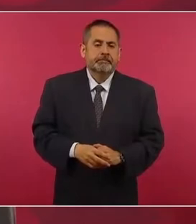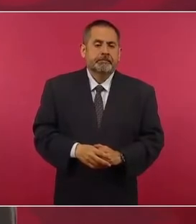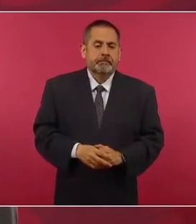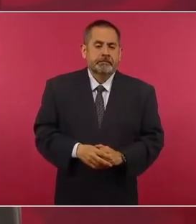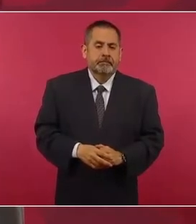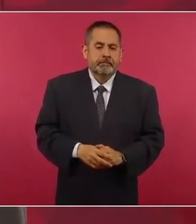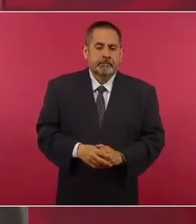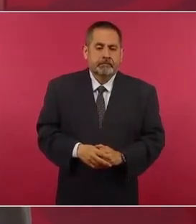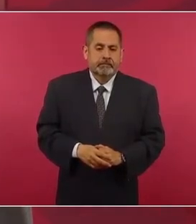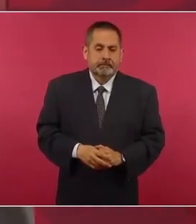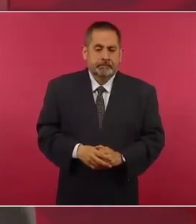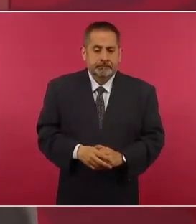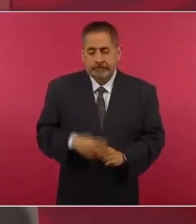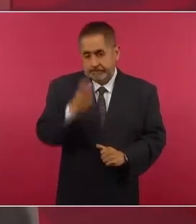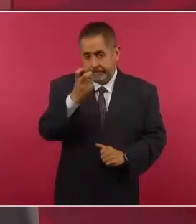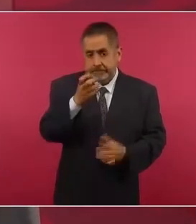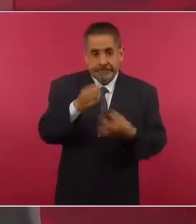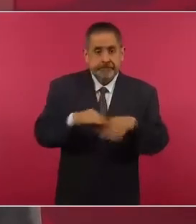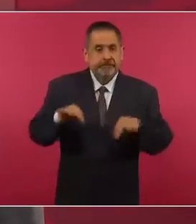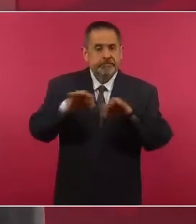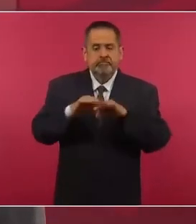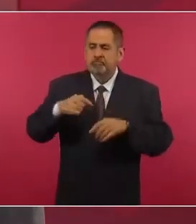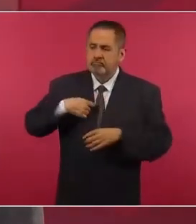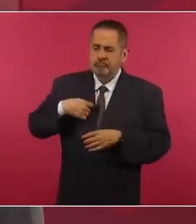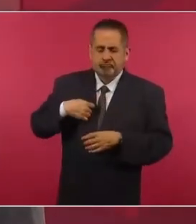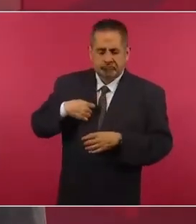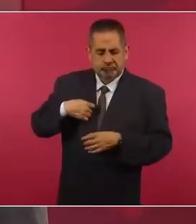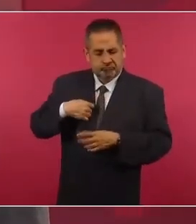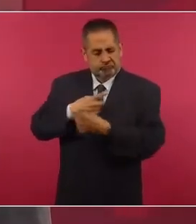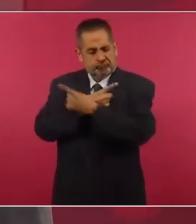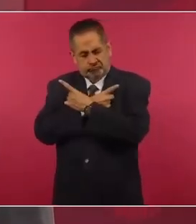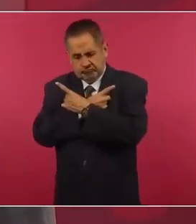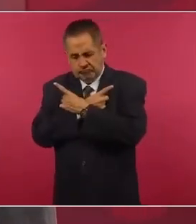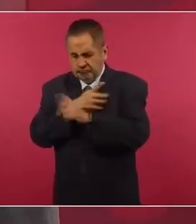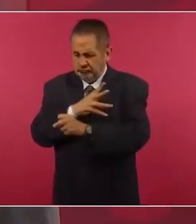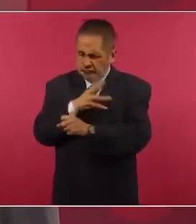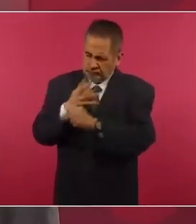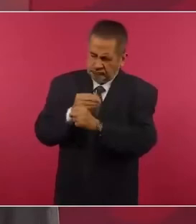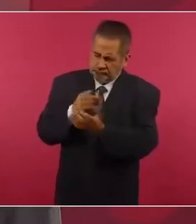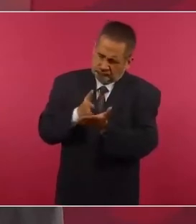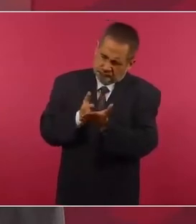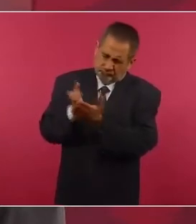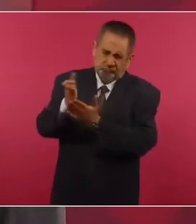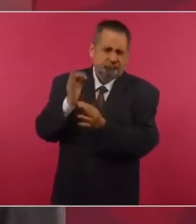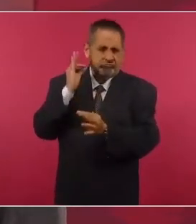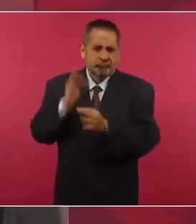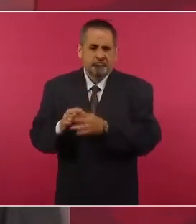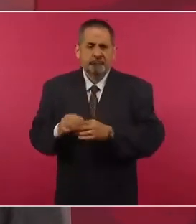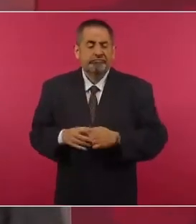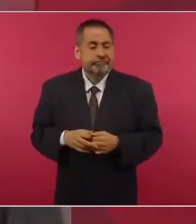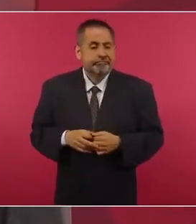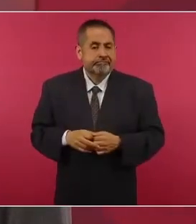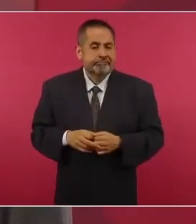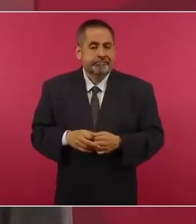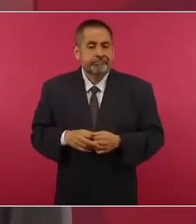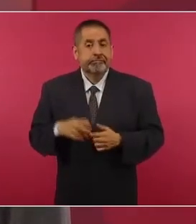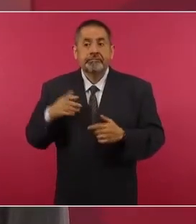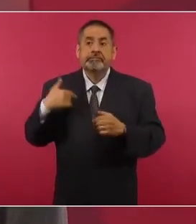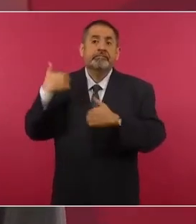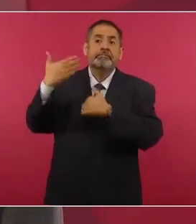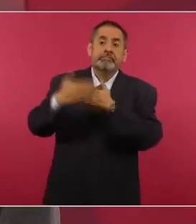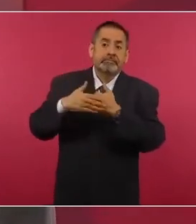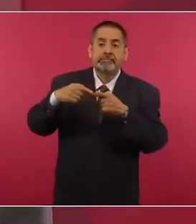Por eso es muy importante la autoridad moral. Ya no puede gobernar México